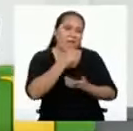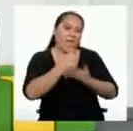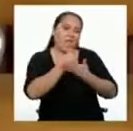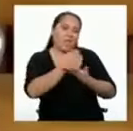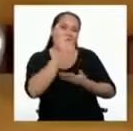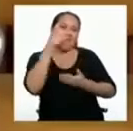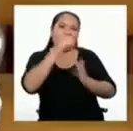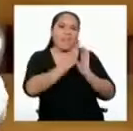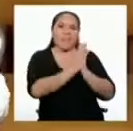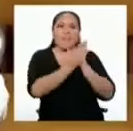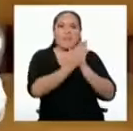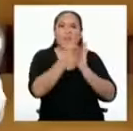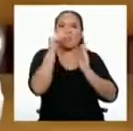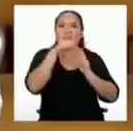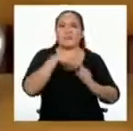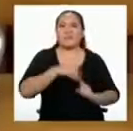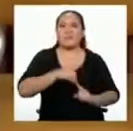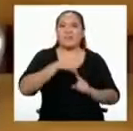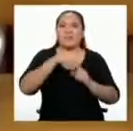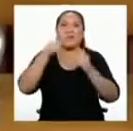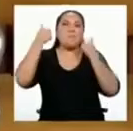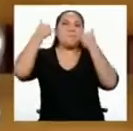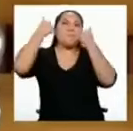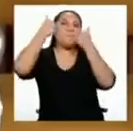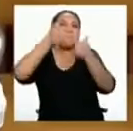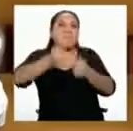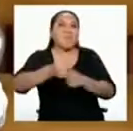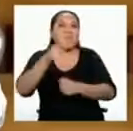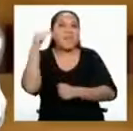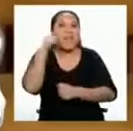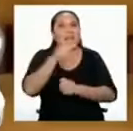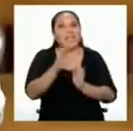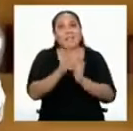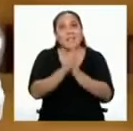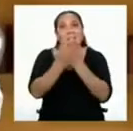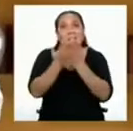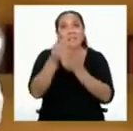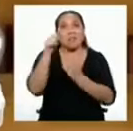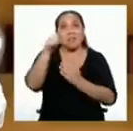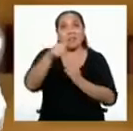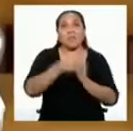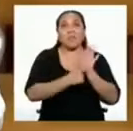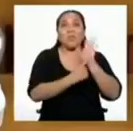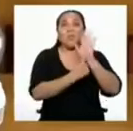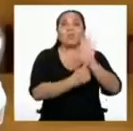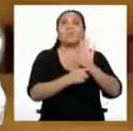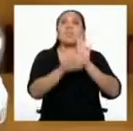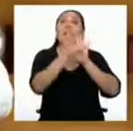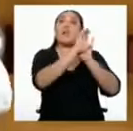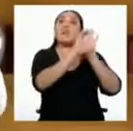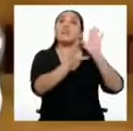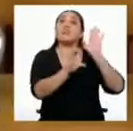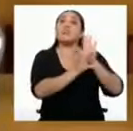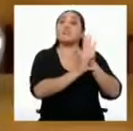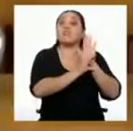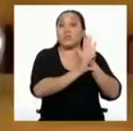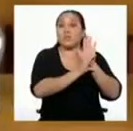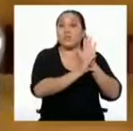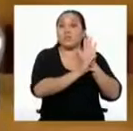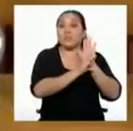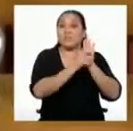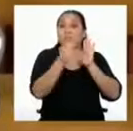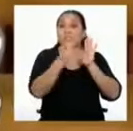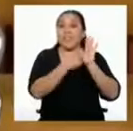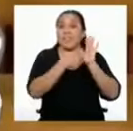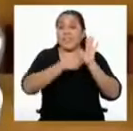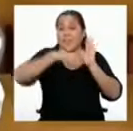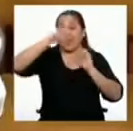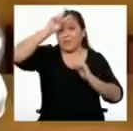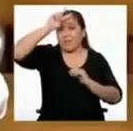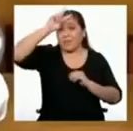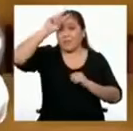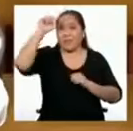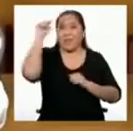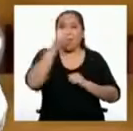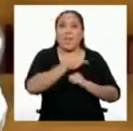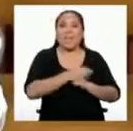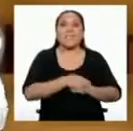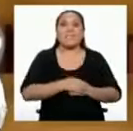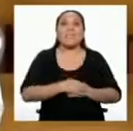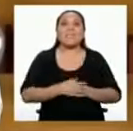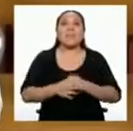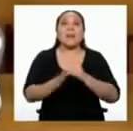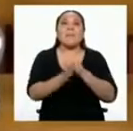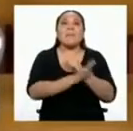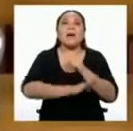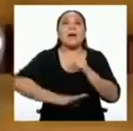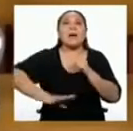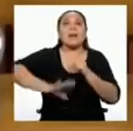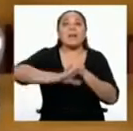muy especial. Genial, Yanira. Este libro que sostienes es la Constitución Política de Perú. Este es el documento